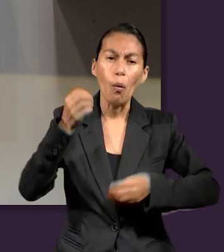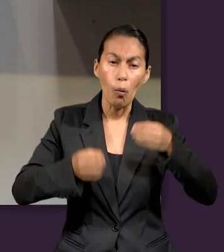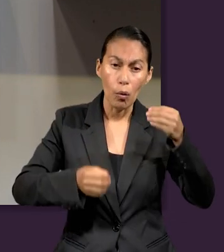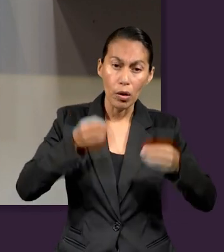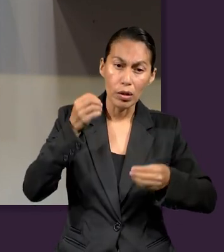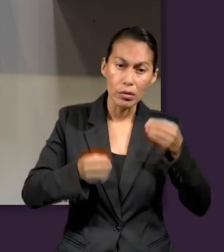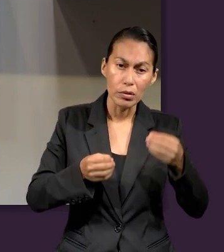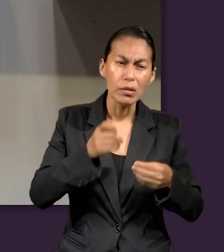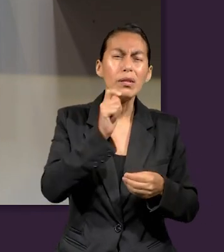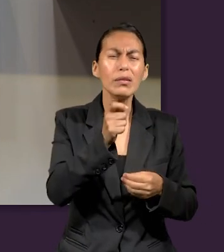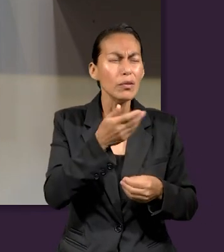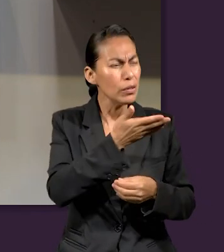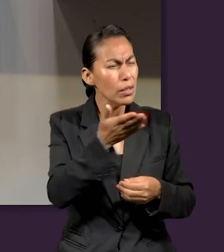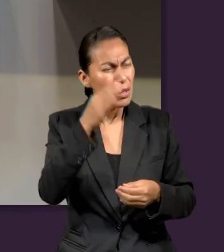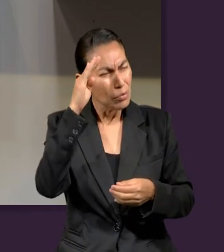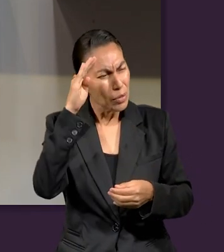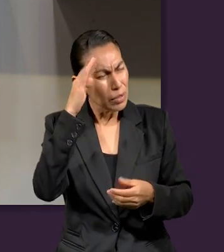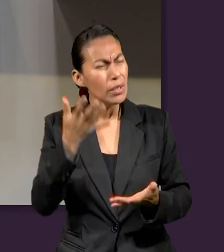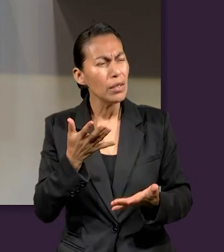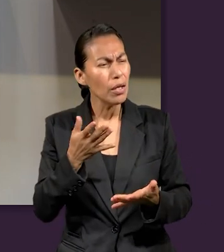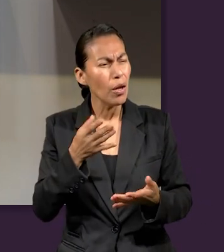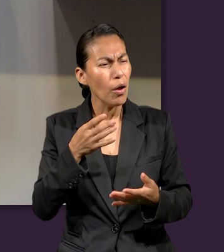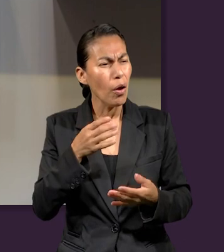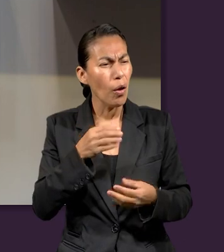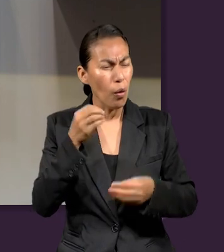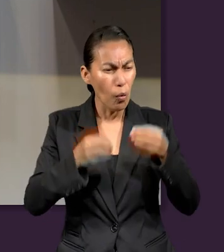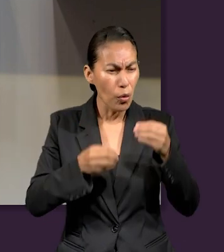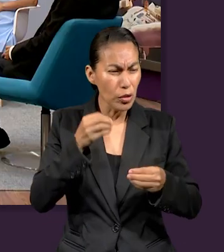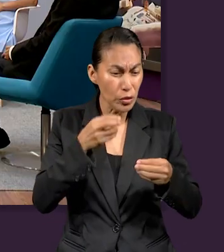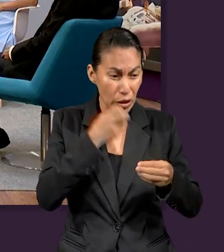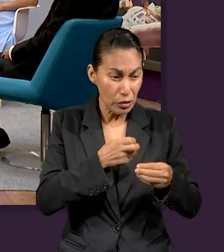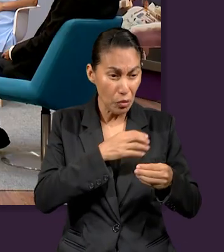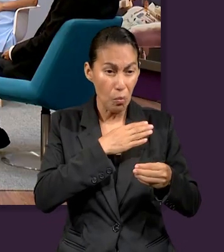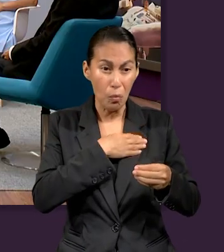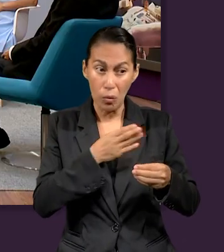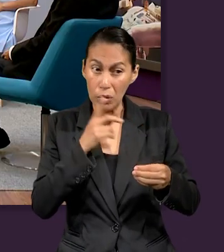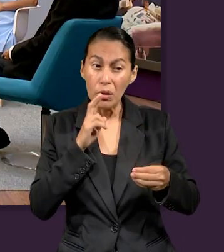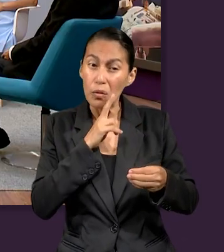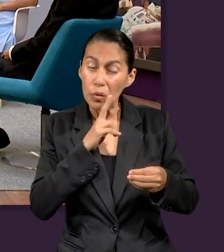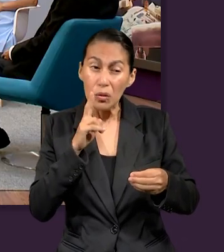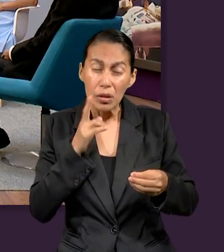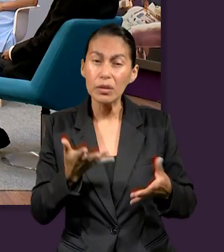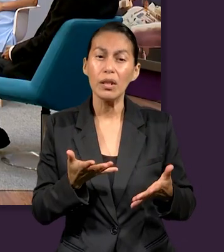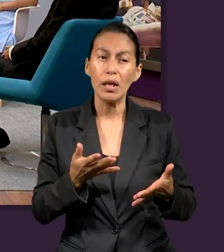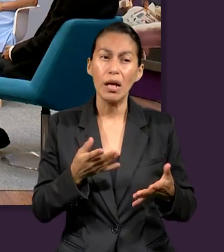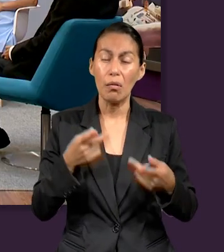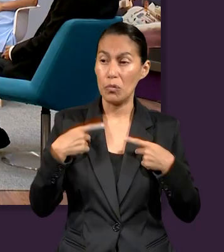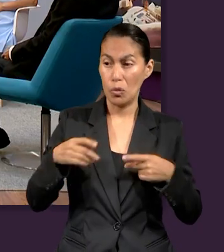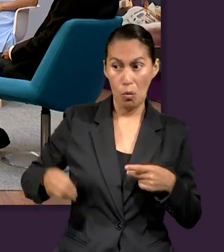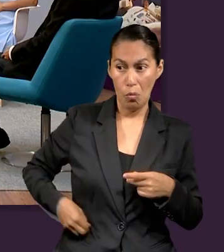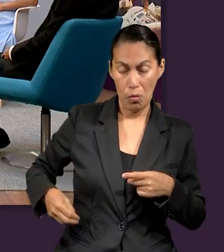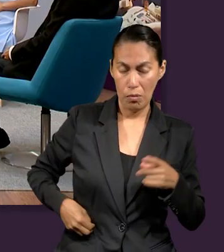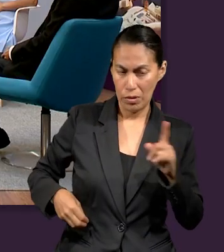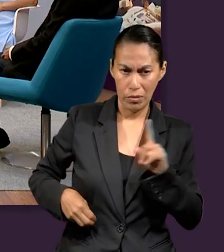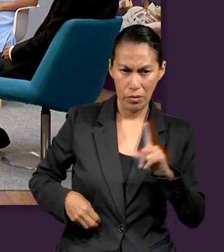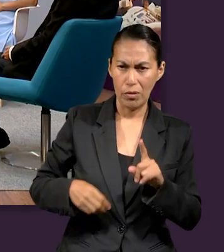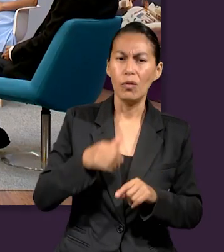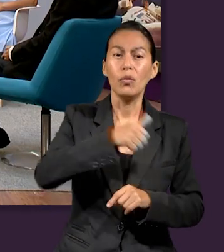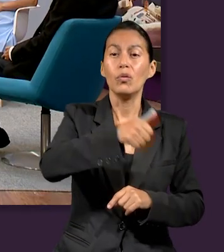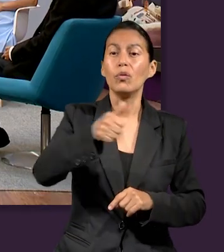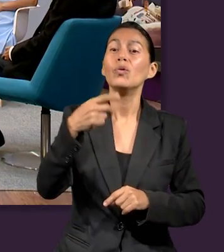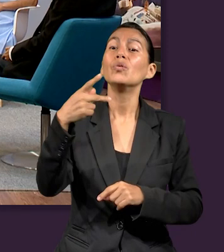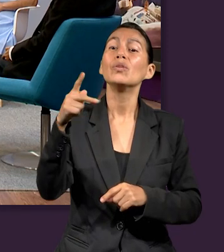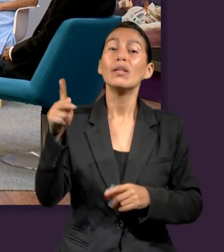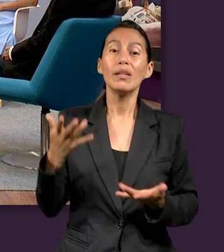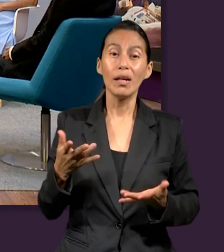juicio donde no es el nombre de alguien que ya sabemos de mano casi que es culpable, sino es el de ustedes. Son inocentes o culpables. Así que vamos